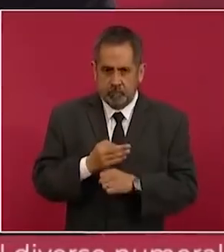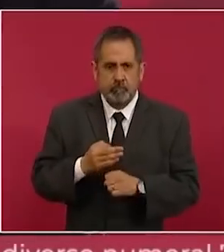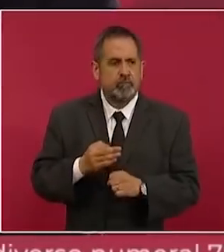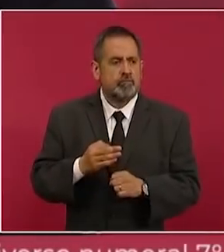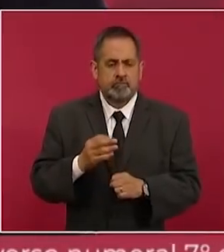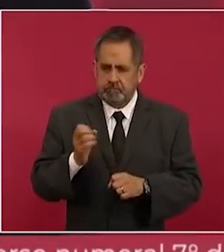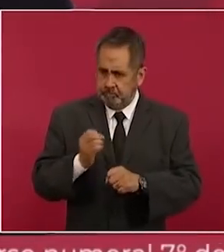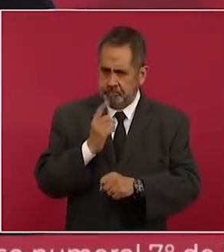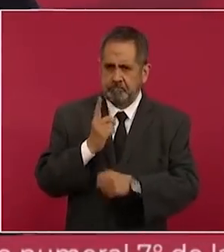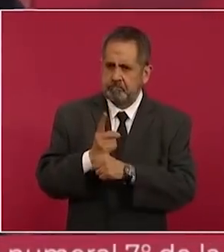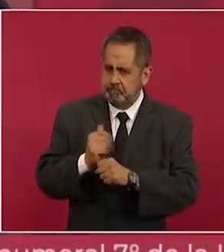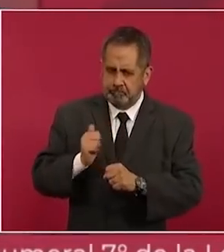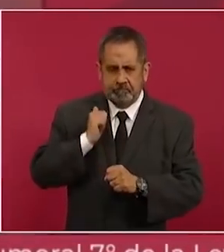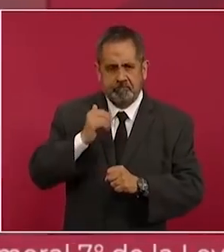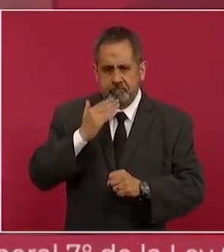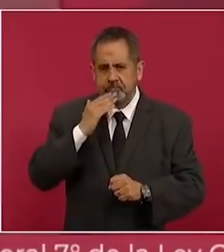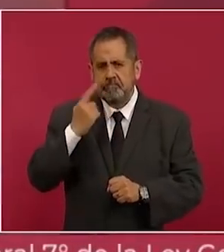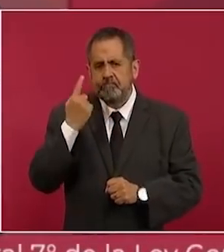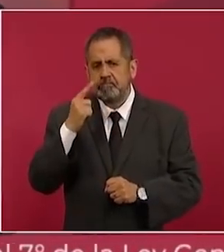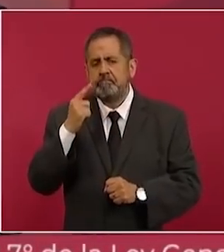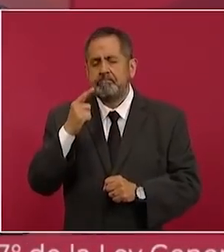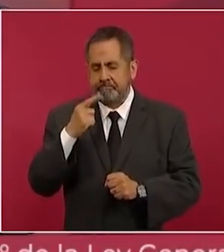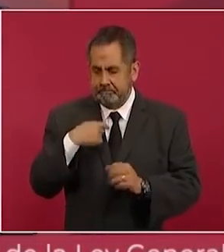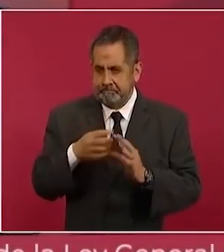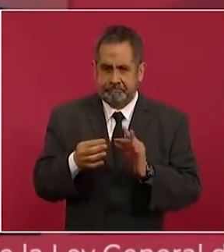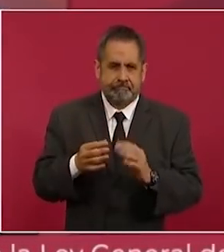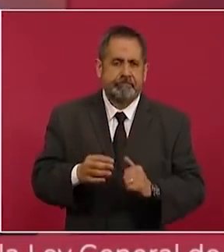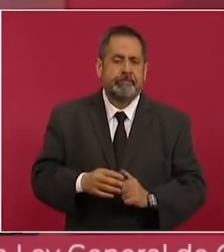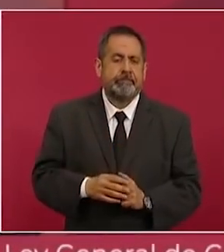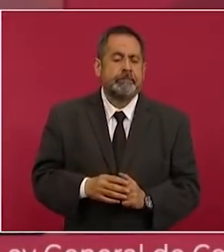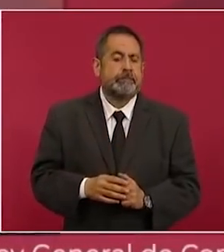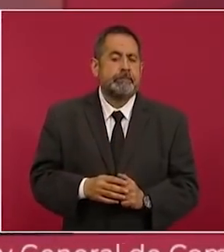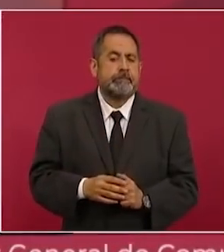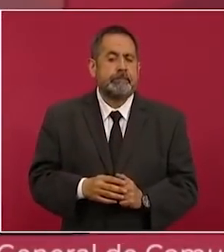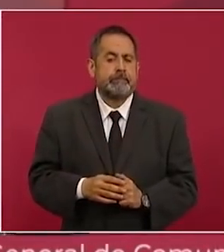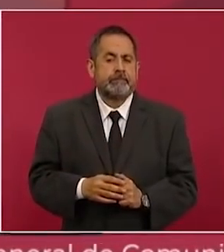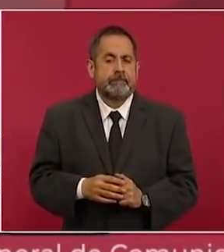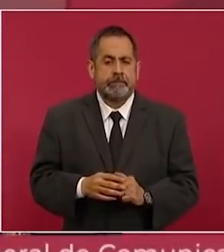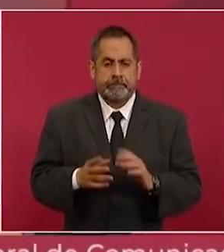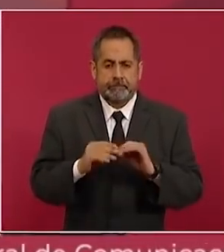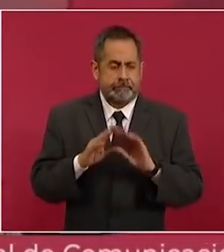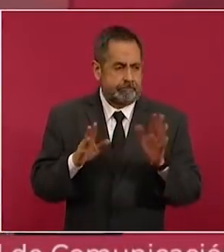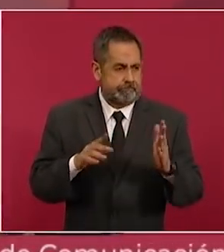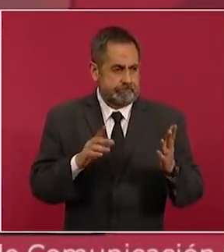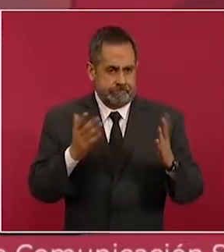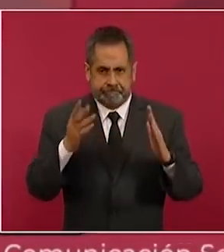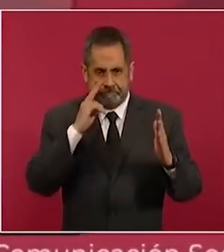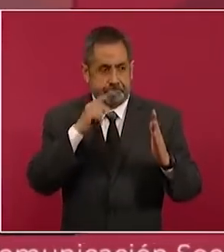para aclarar paradas,